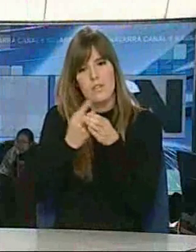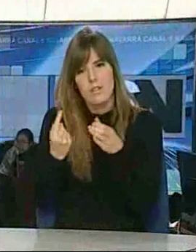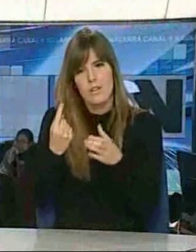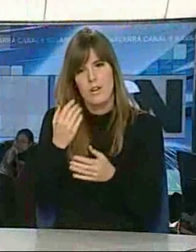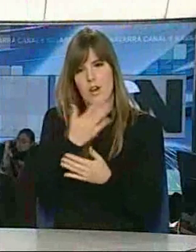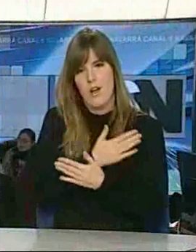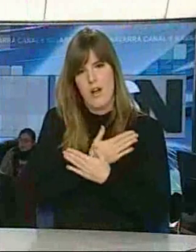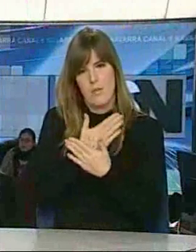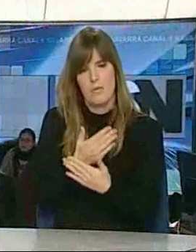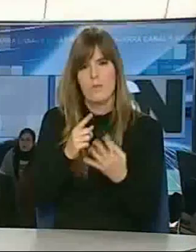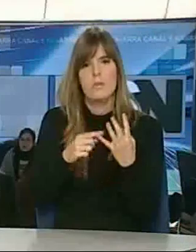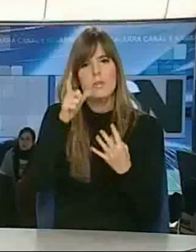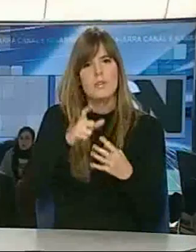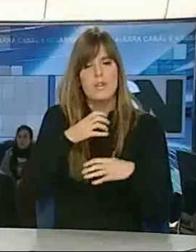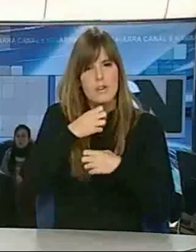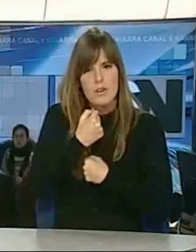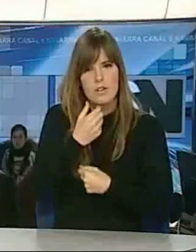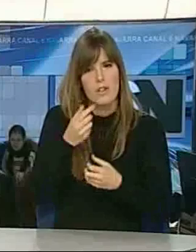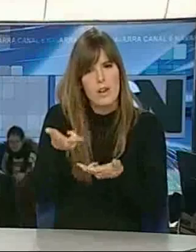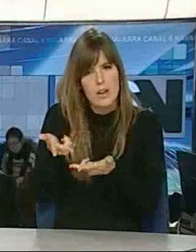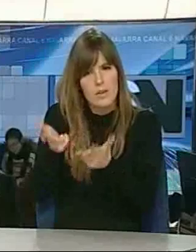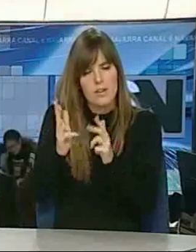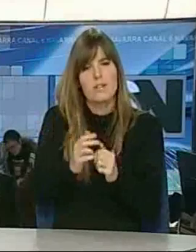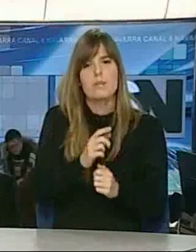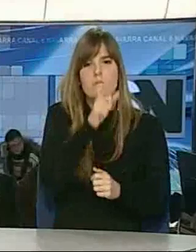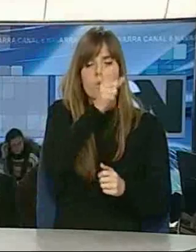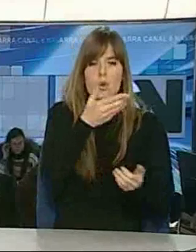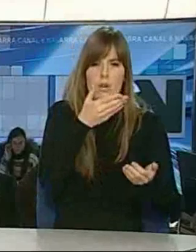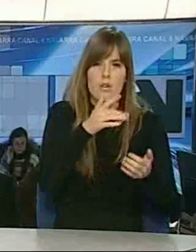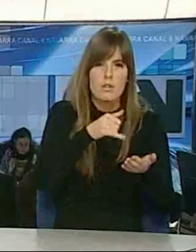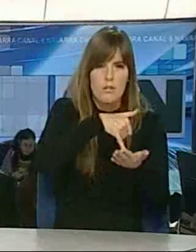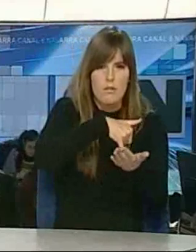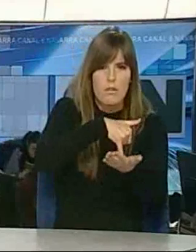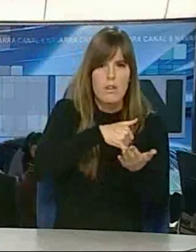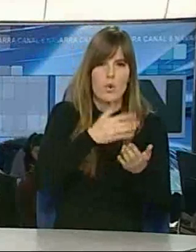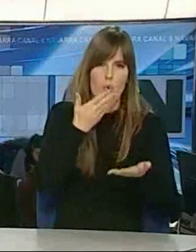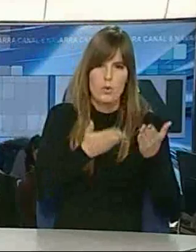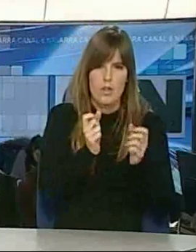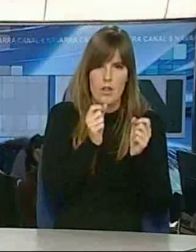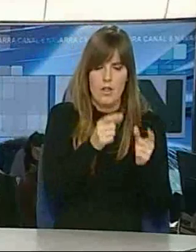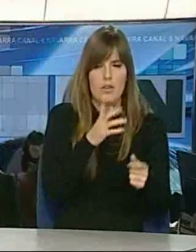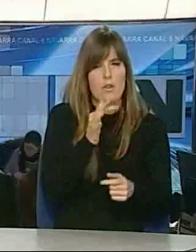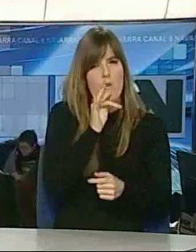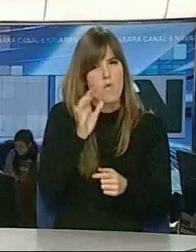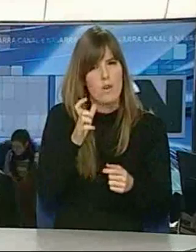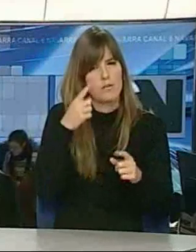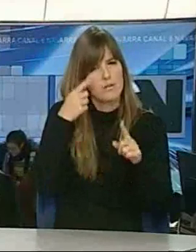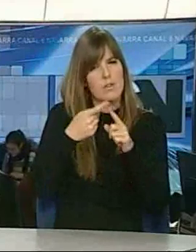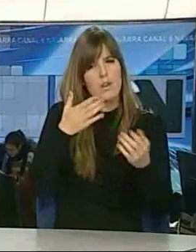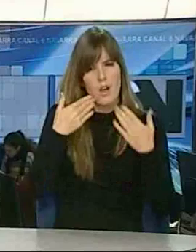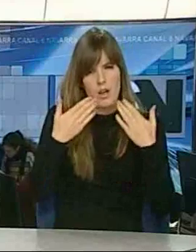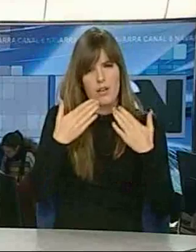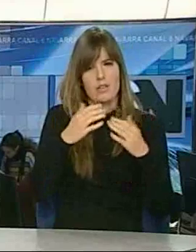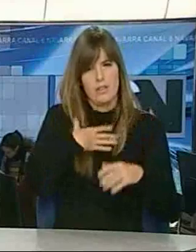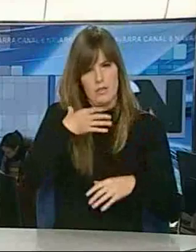oprimido, trabajo para el parado, justicia para el desamparo y una fe infinita en la fuerza del diálogo y la reconciliación.